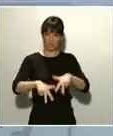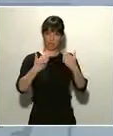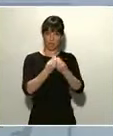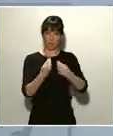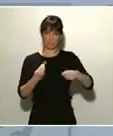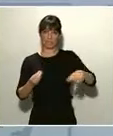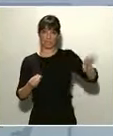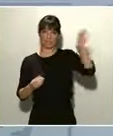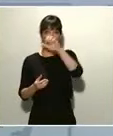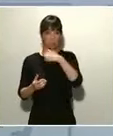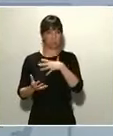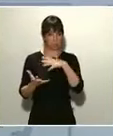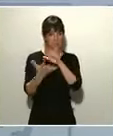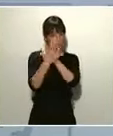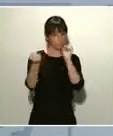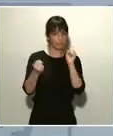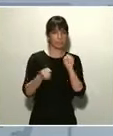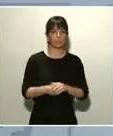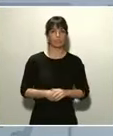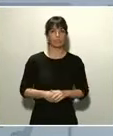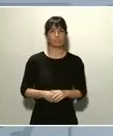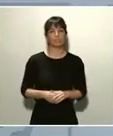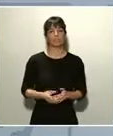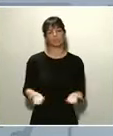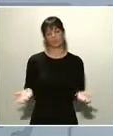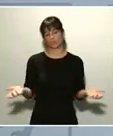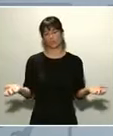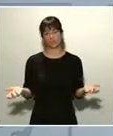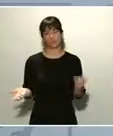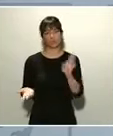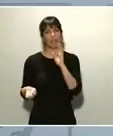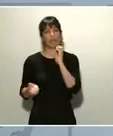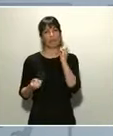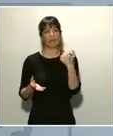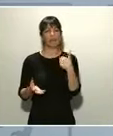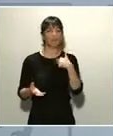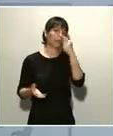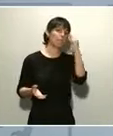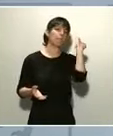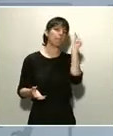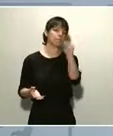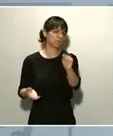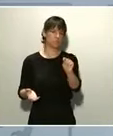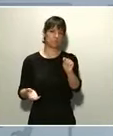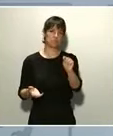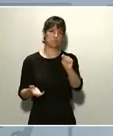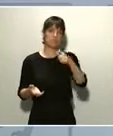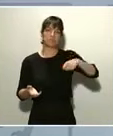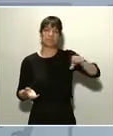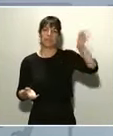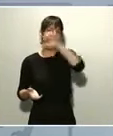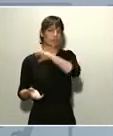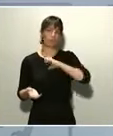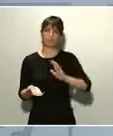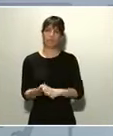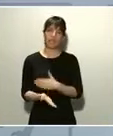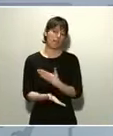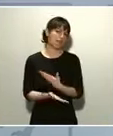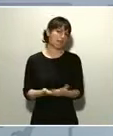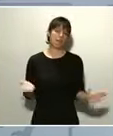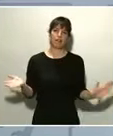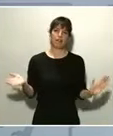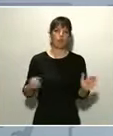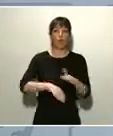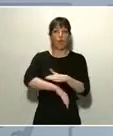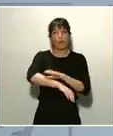Sin duda alguna. Yo lo he dicho antes, no va a salir de mí ningún reproche a ningún presidente autonómico, ningún gobierno autonómico,